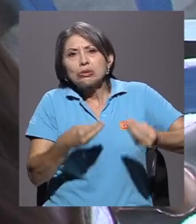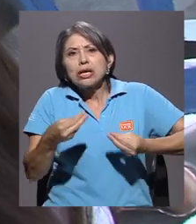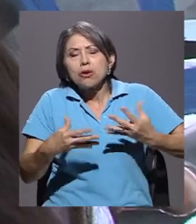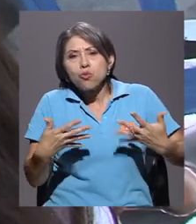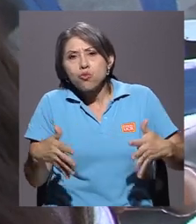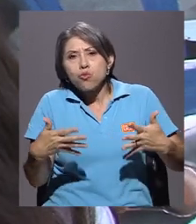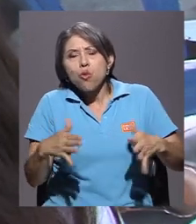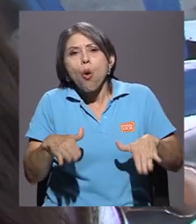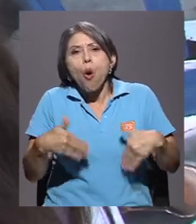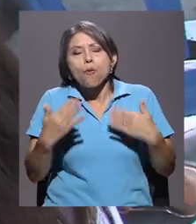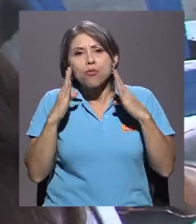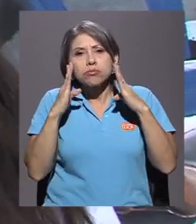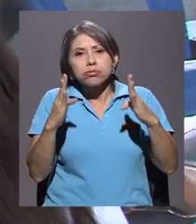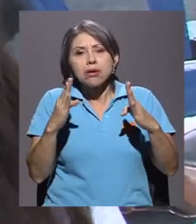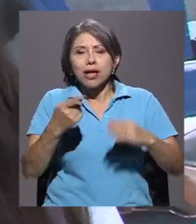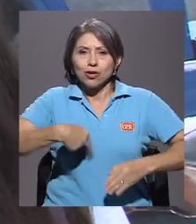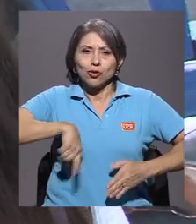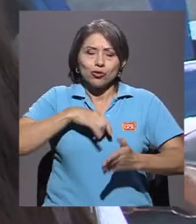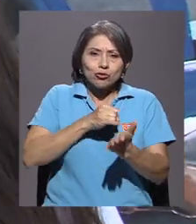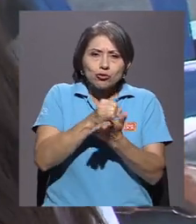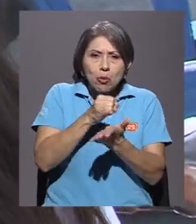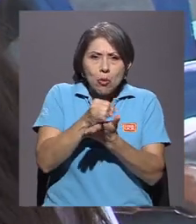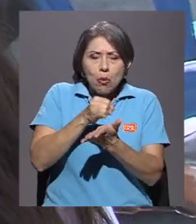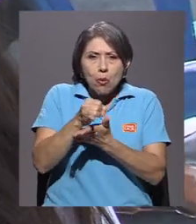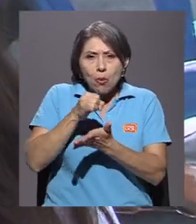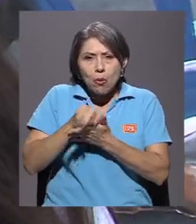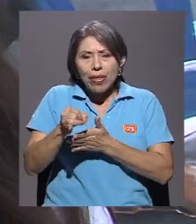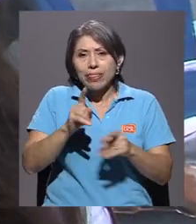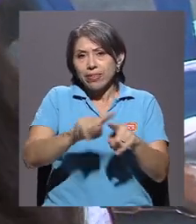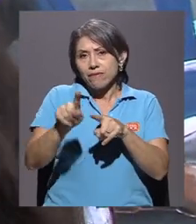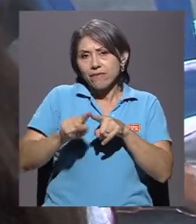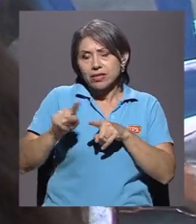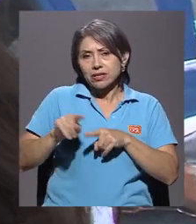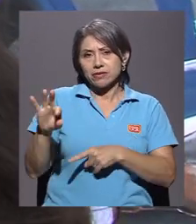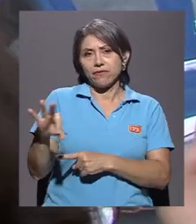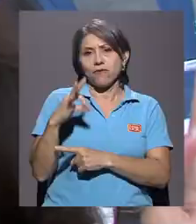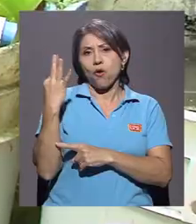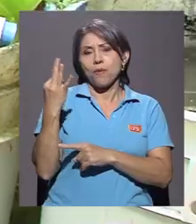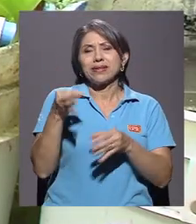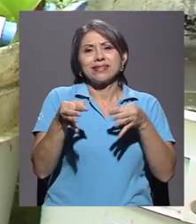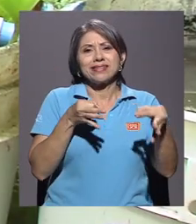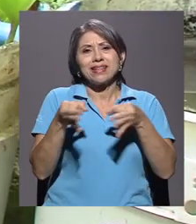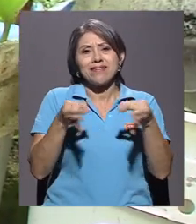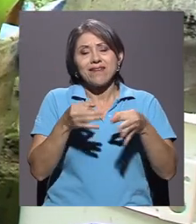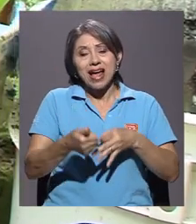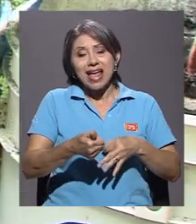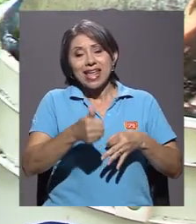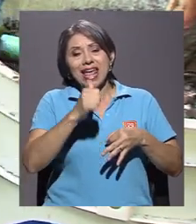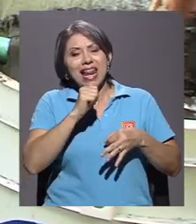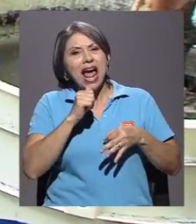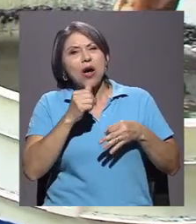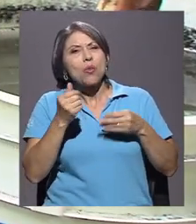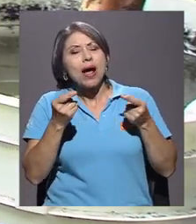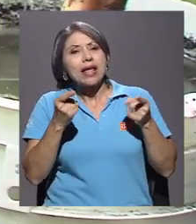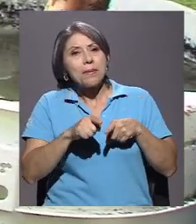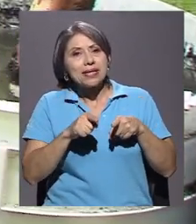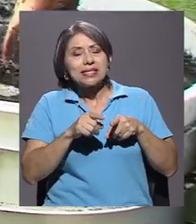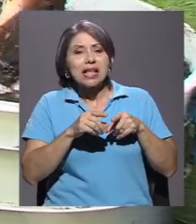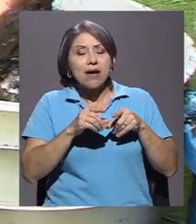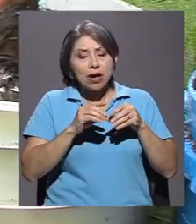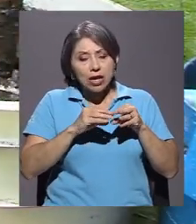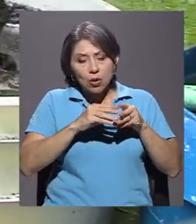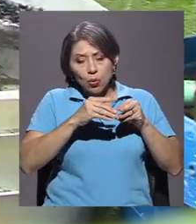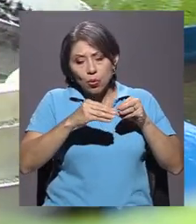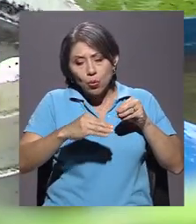diversas fuentes en las que explicaban un sistema en el que el agua residual venía, se separaban los